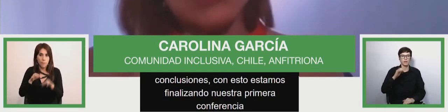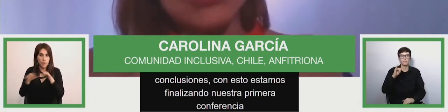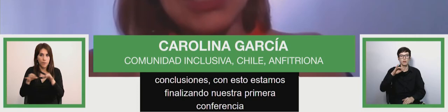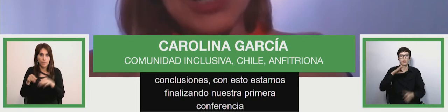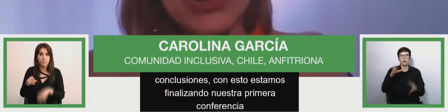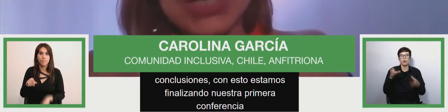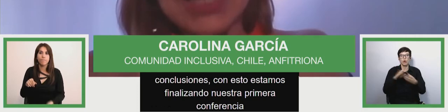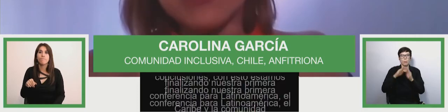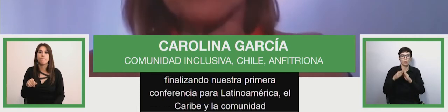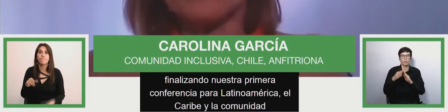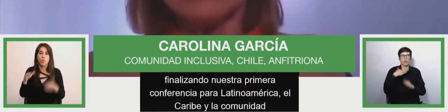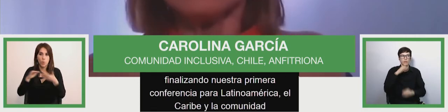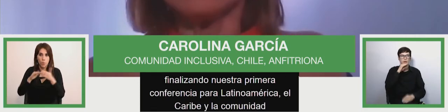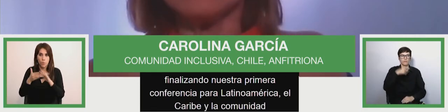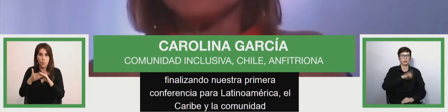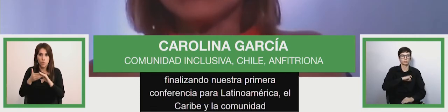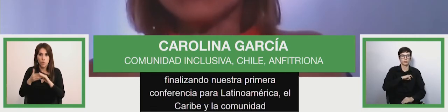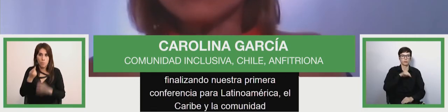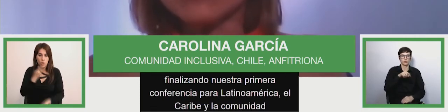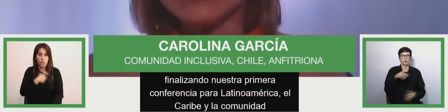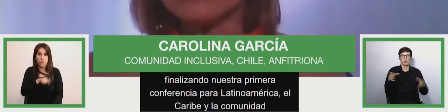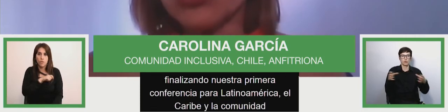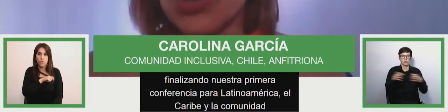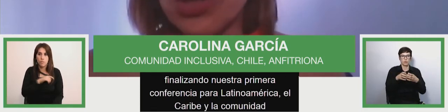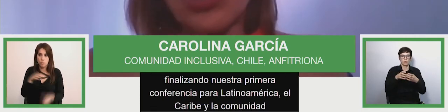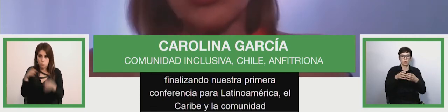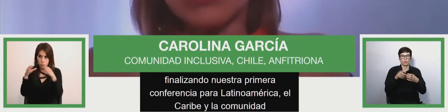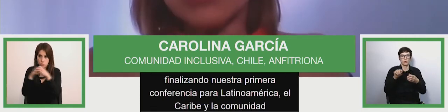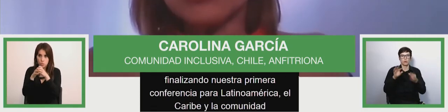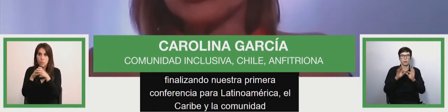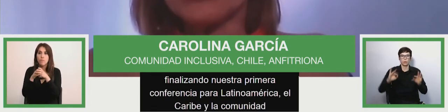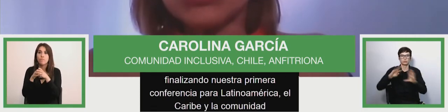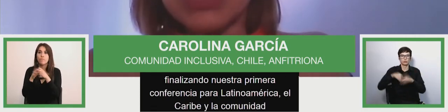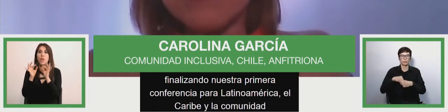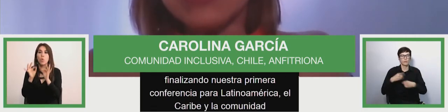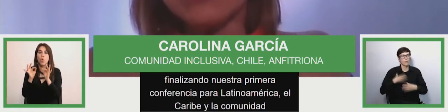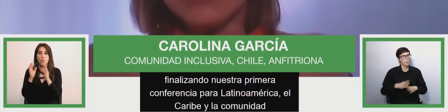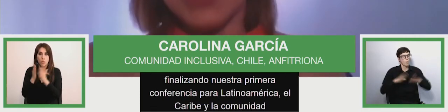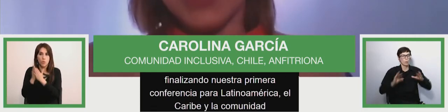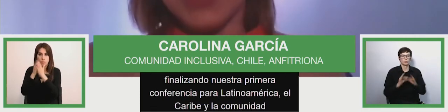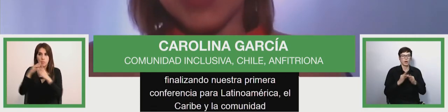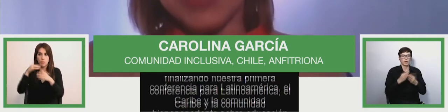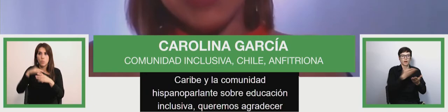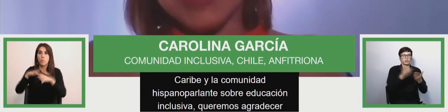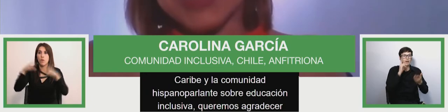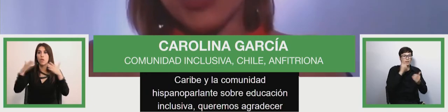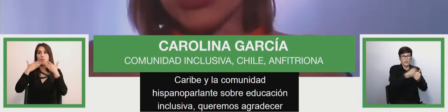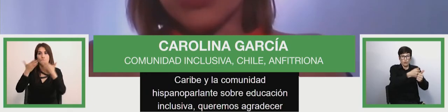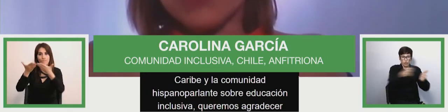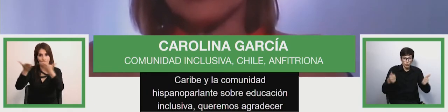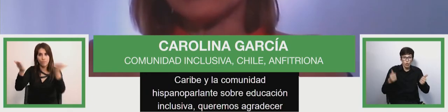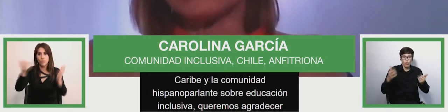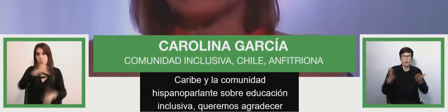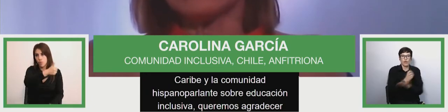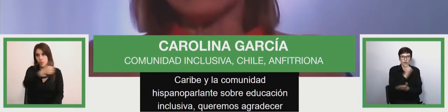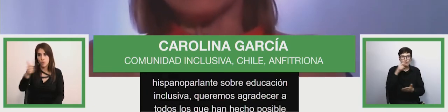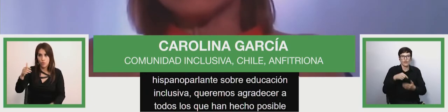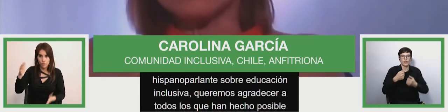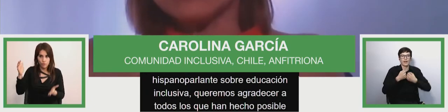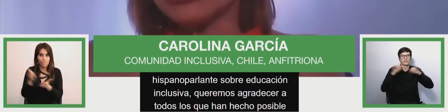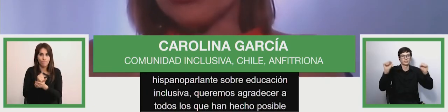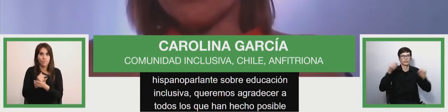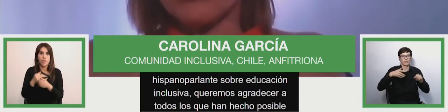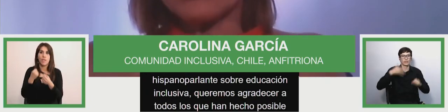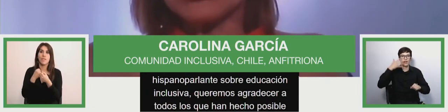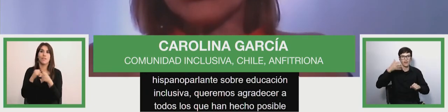sobre educación inclusiva queremos agradecer a todos los que han hecho posible este exitoso evento Alta